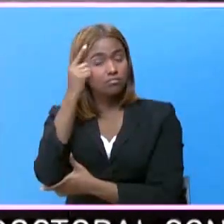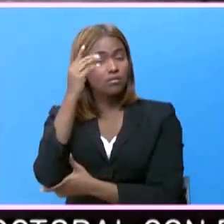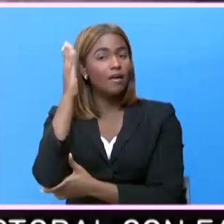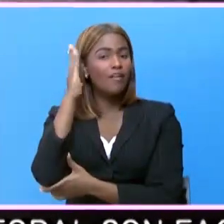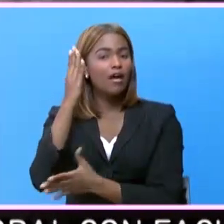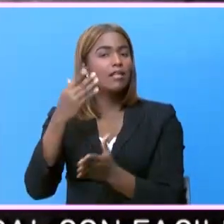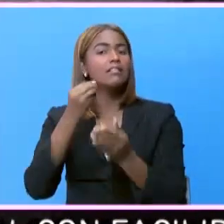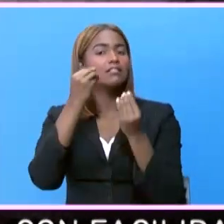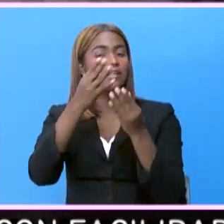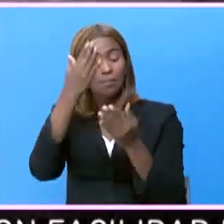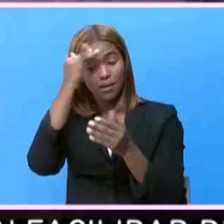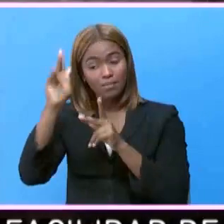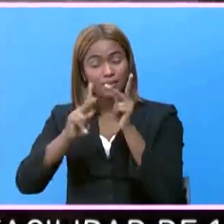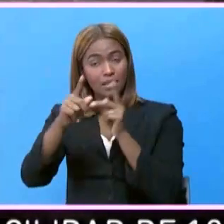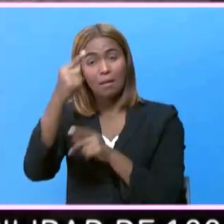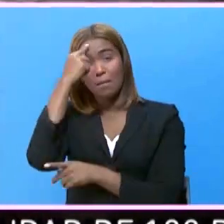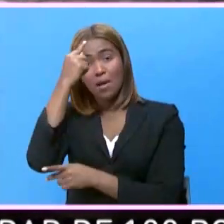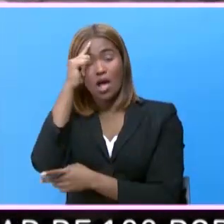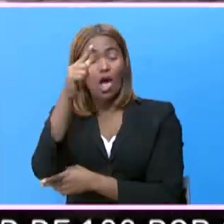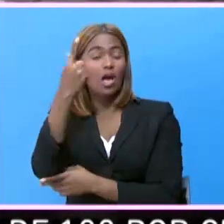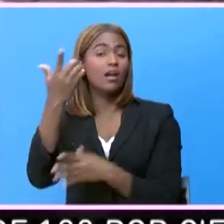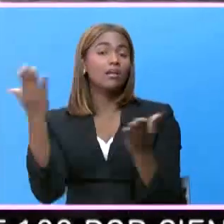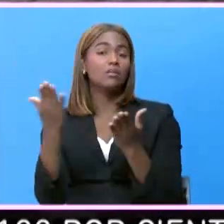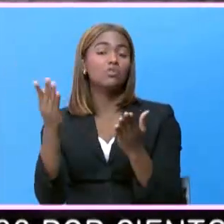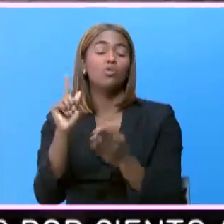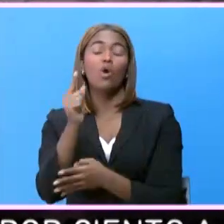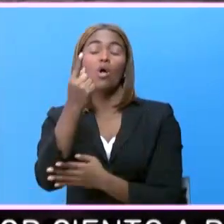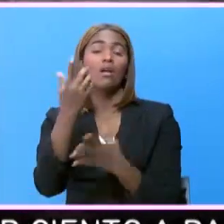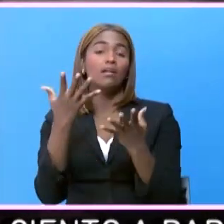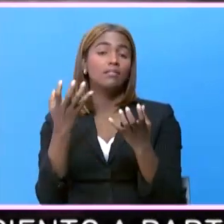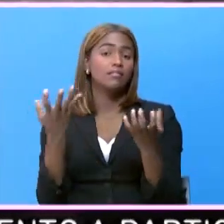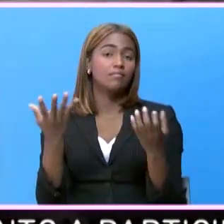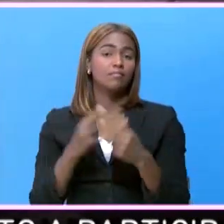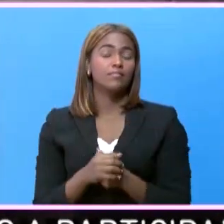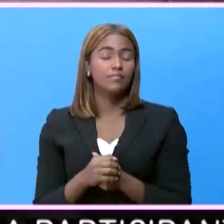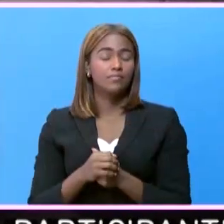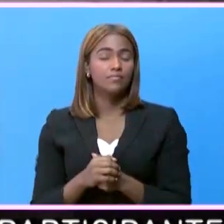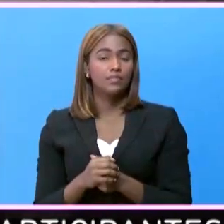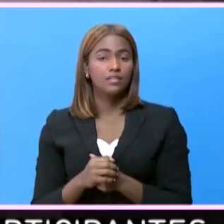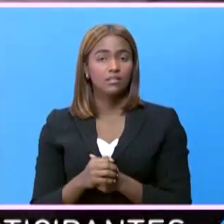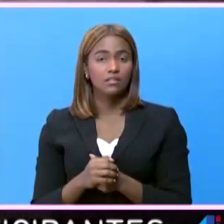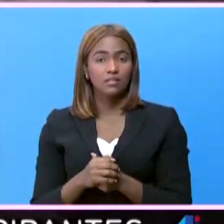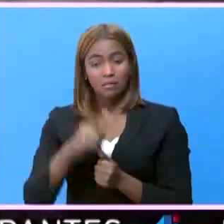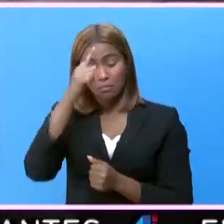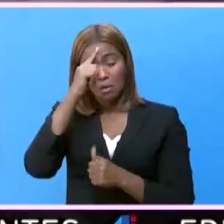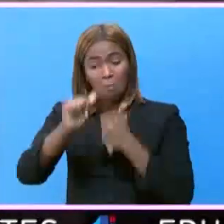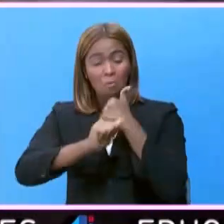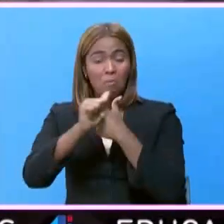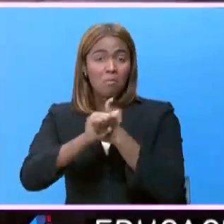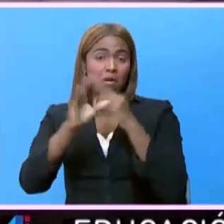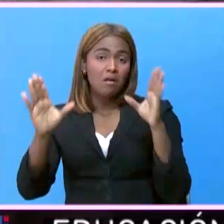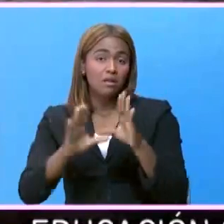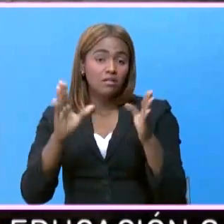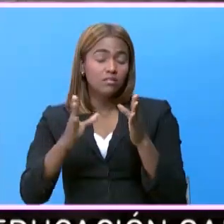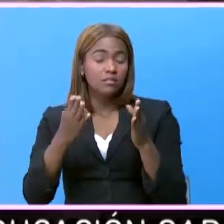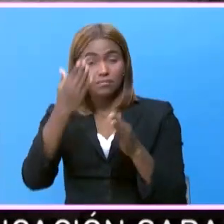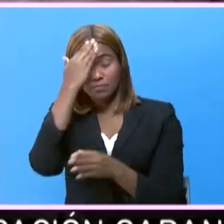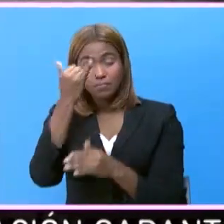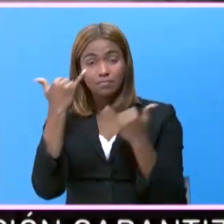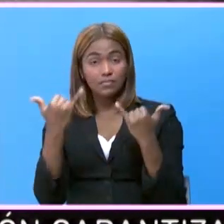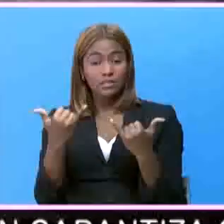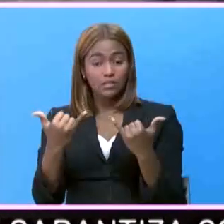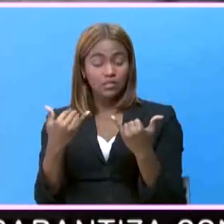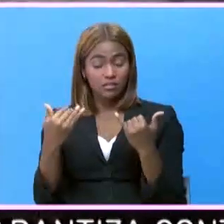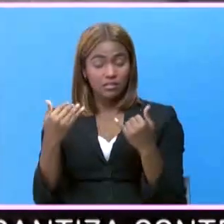se le dice, porque la juventud lo que entiende aquí es solamente como una delincuencia, uno le habla porque ahora